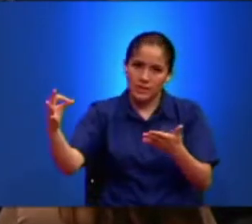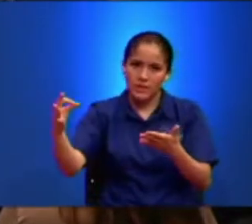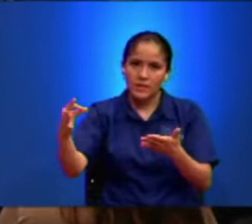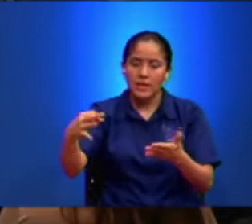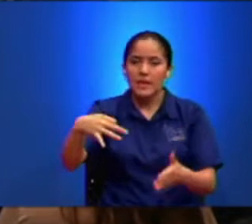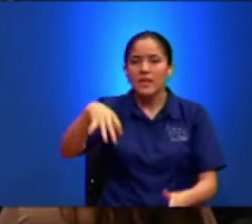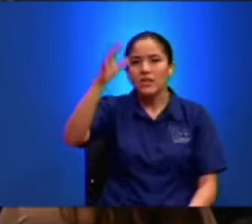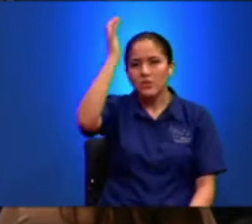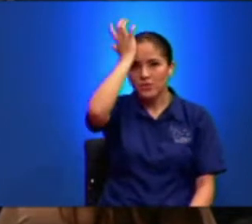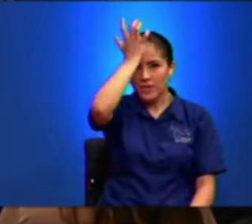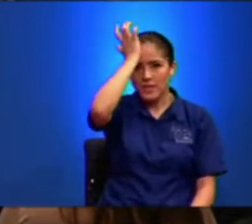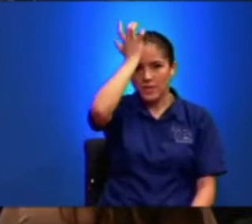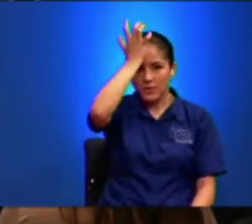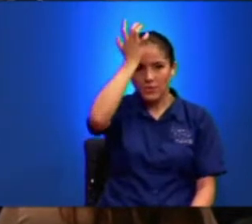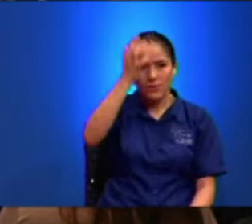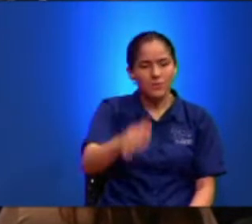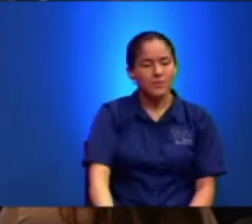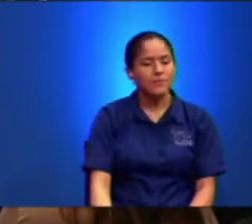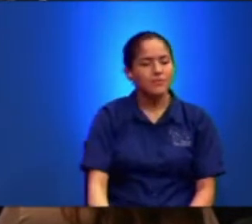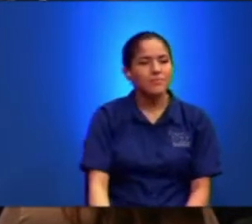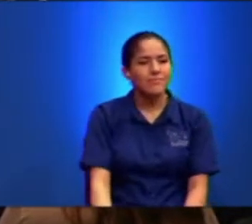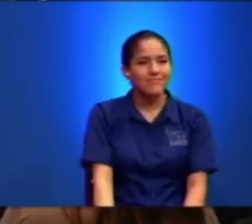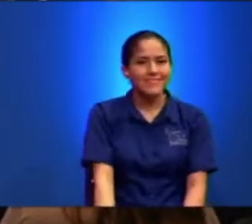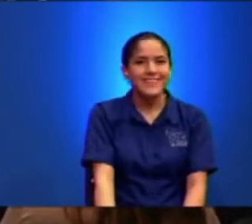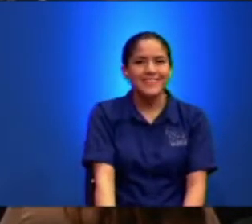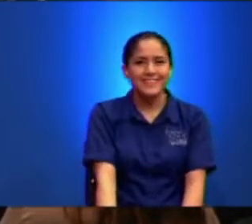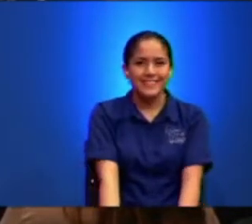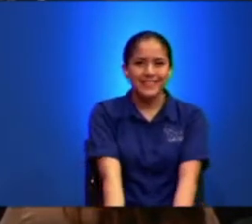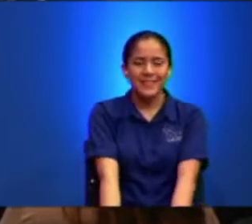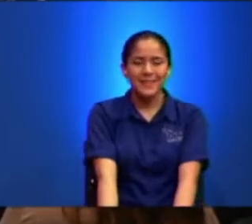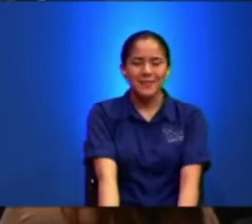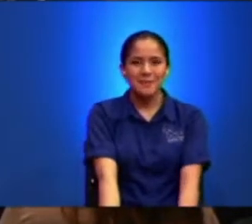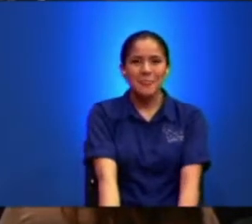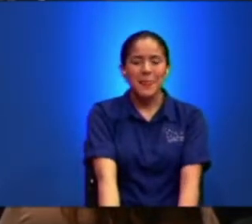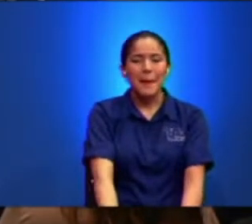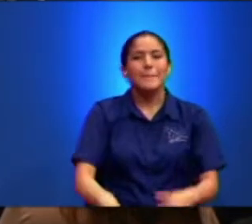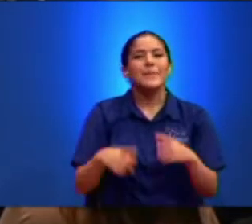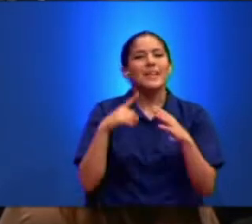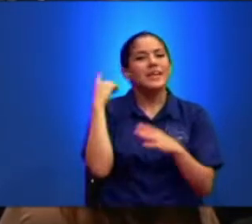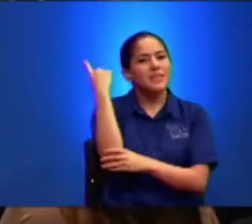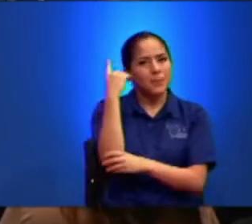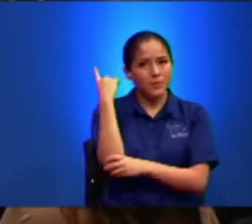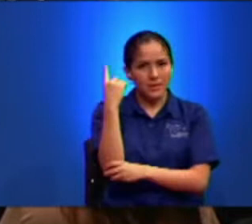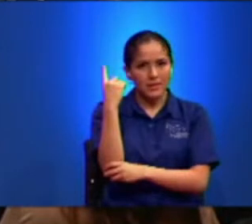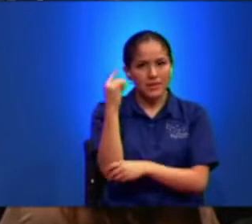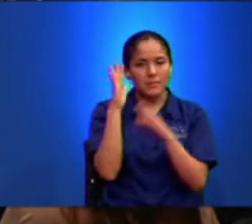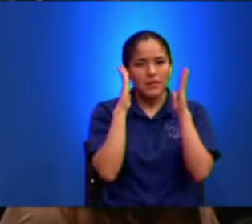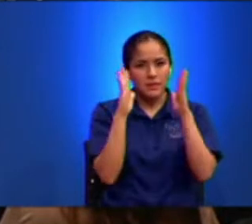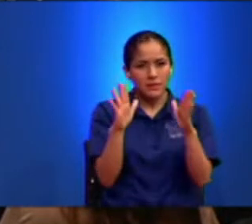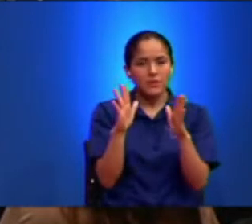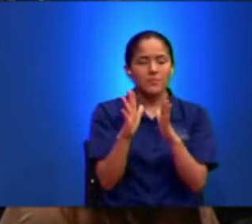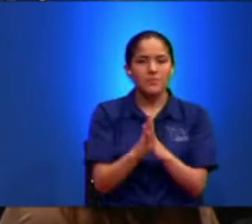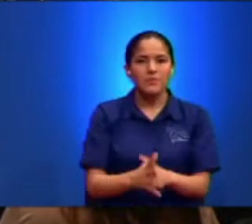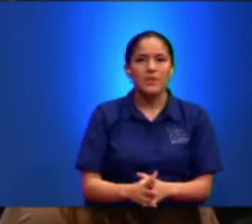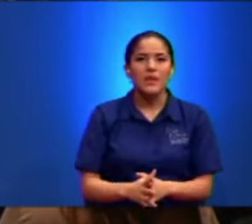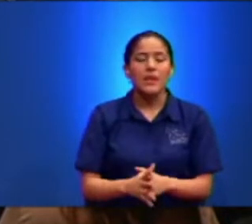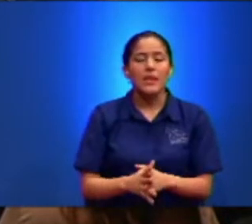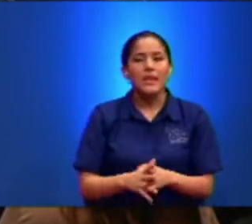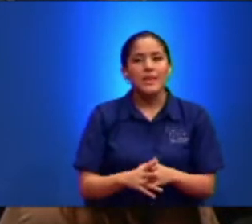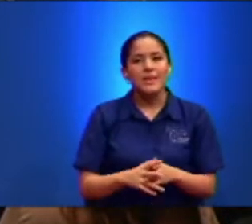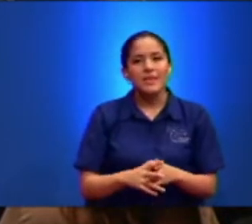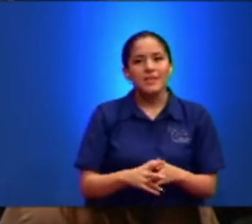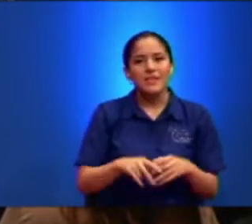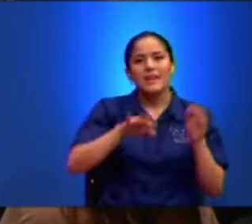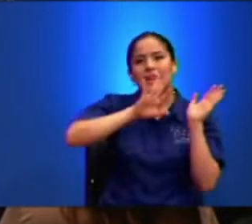Así nunca vamos a llegar Así las doy Va de parar Pero es importante Fíjese pues Ser